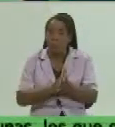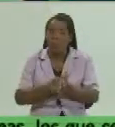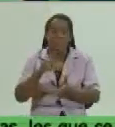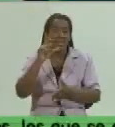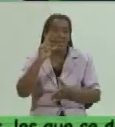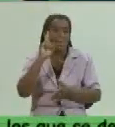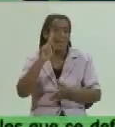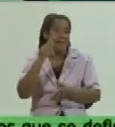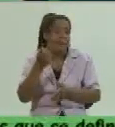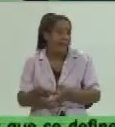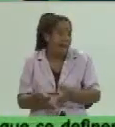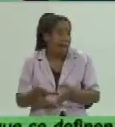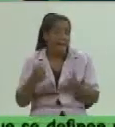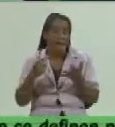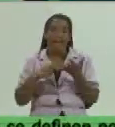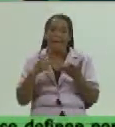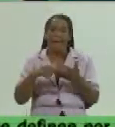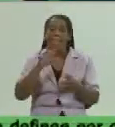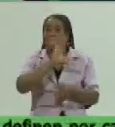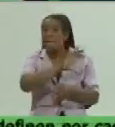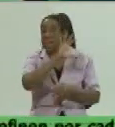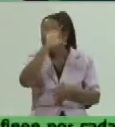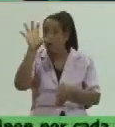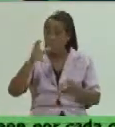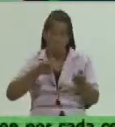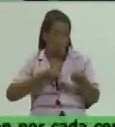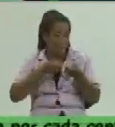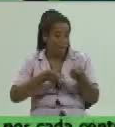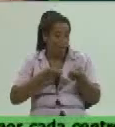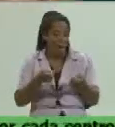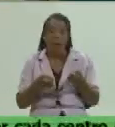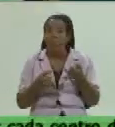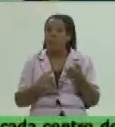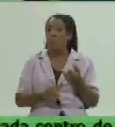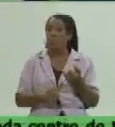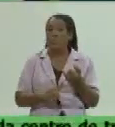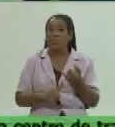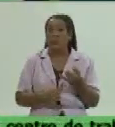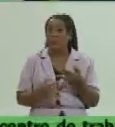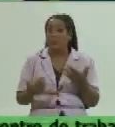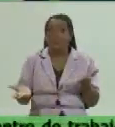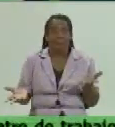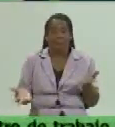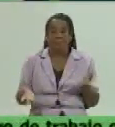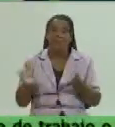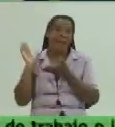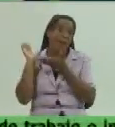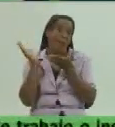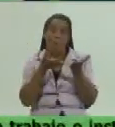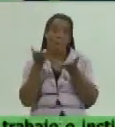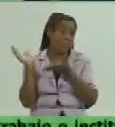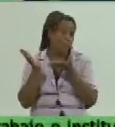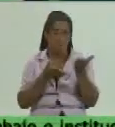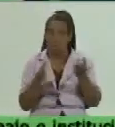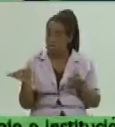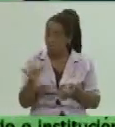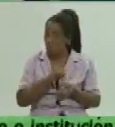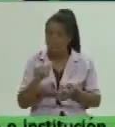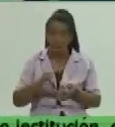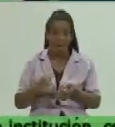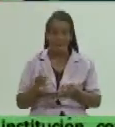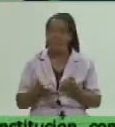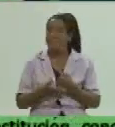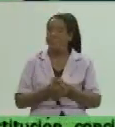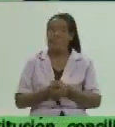caso de los mercados agropecuarios también el caso de de acopio en las placitas también